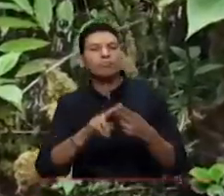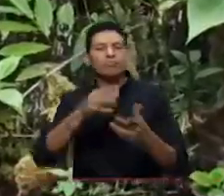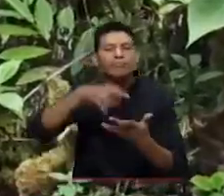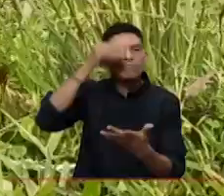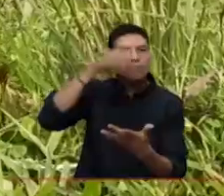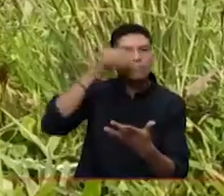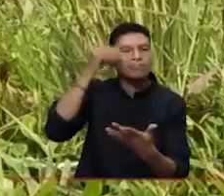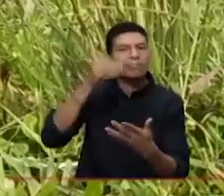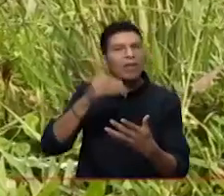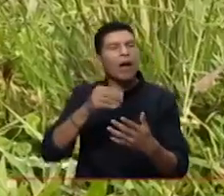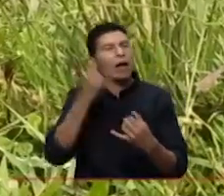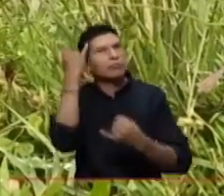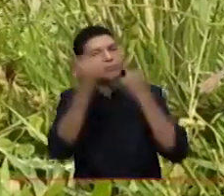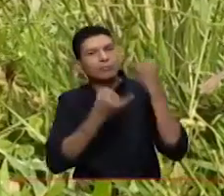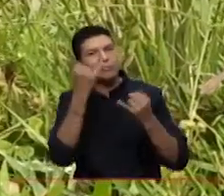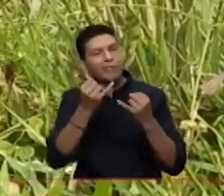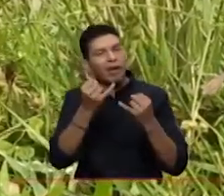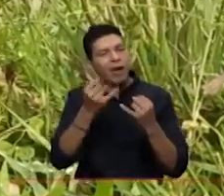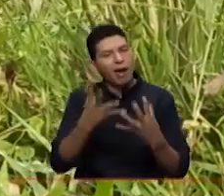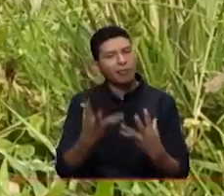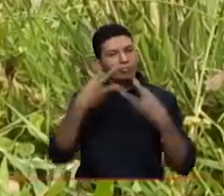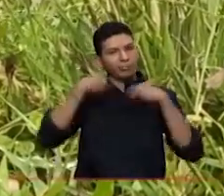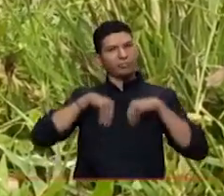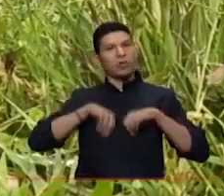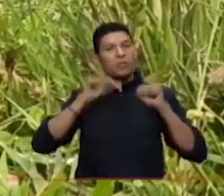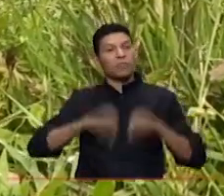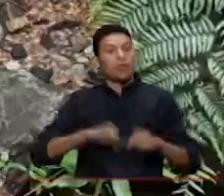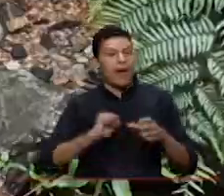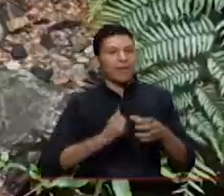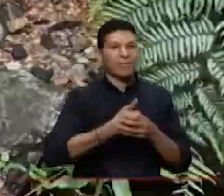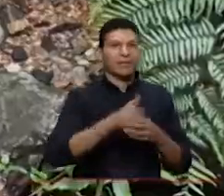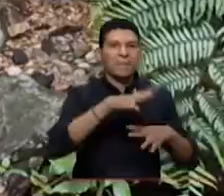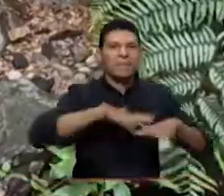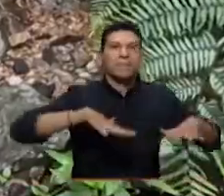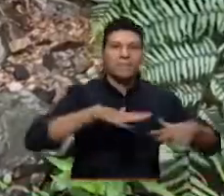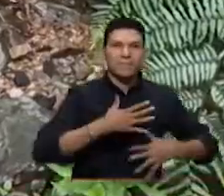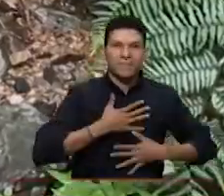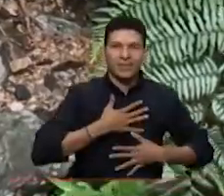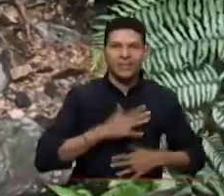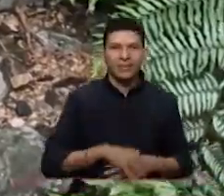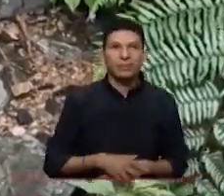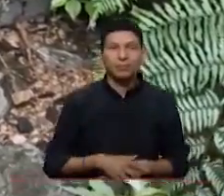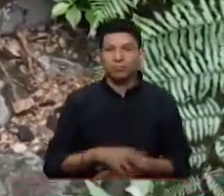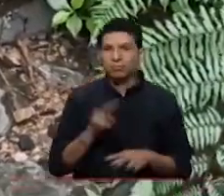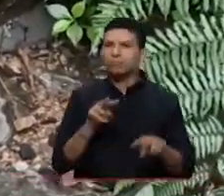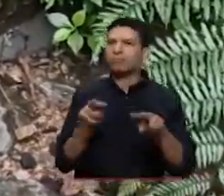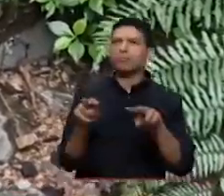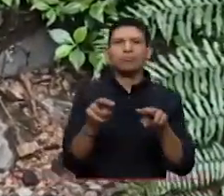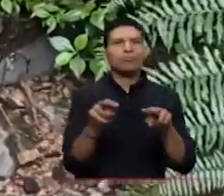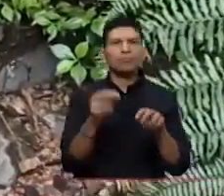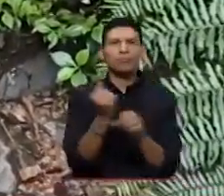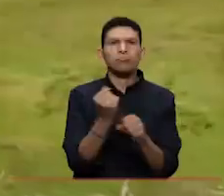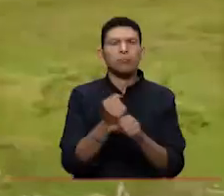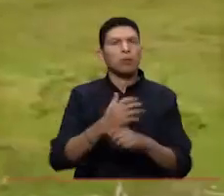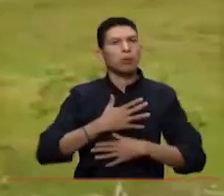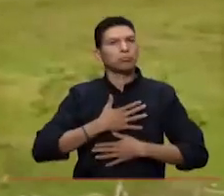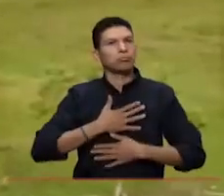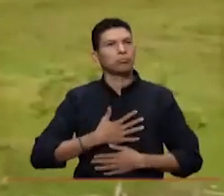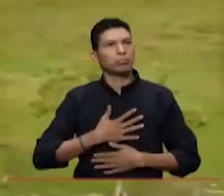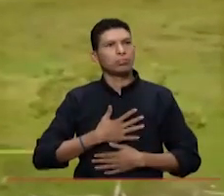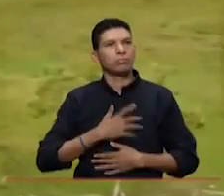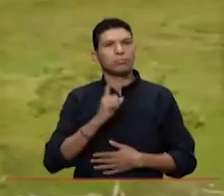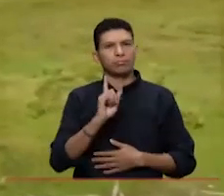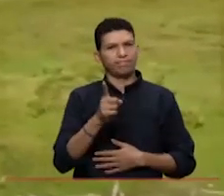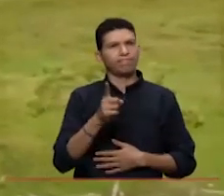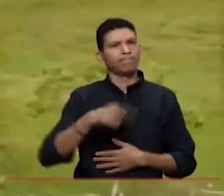y se llevaron grandes ideas para adaptarlas en su territorio. Por ejemplo, aquí yo veo que ellos trabajan en comunidad, entonces